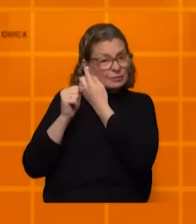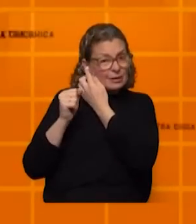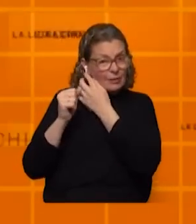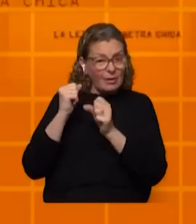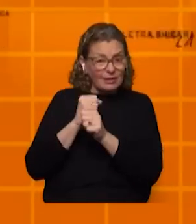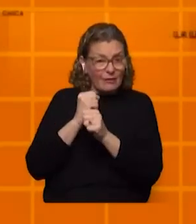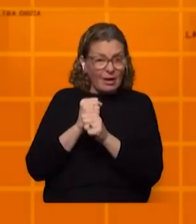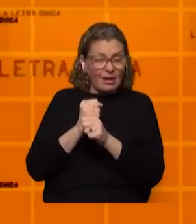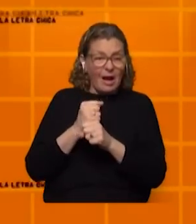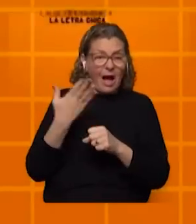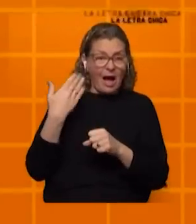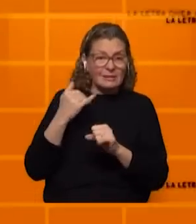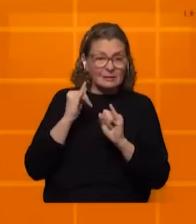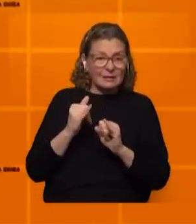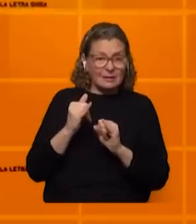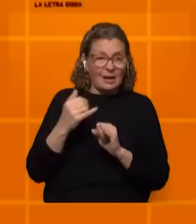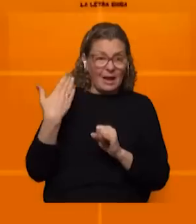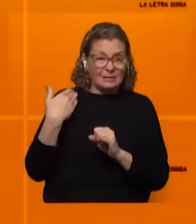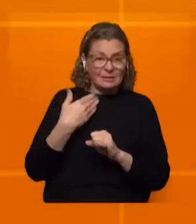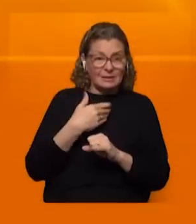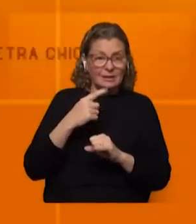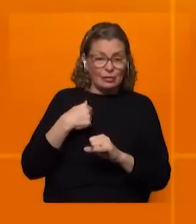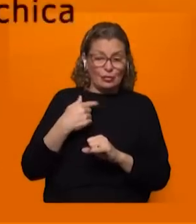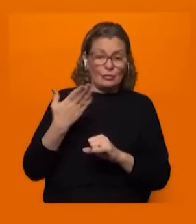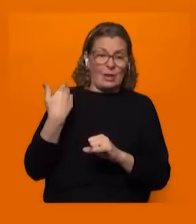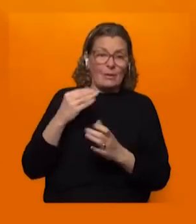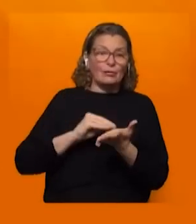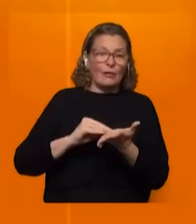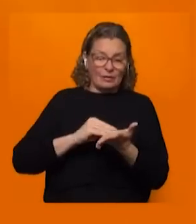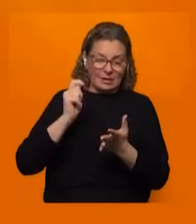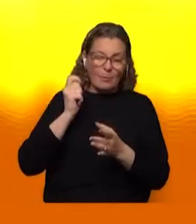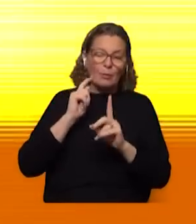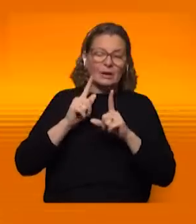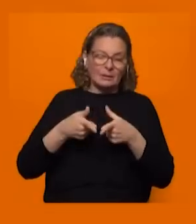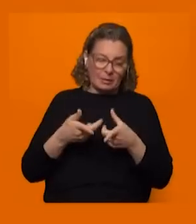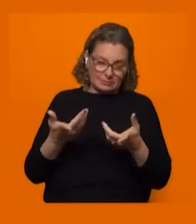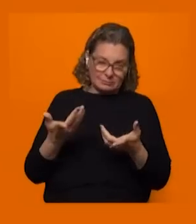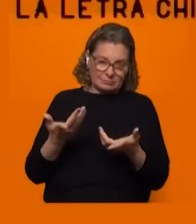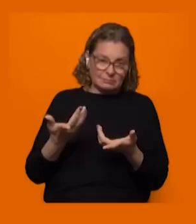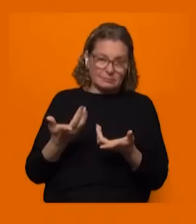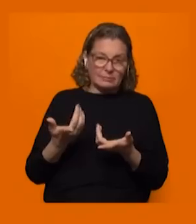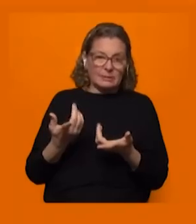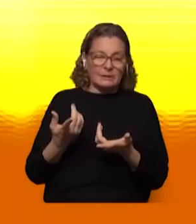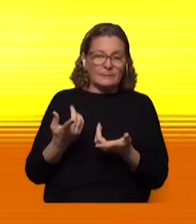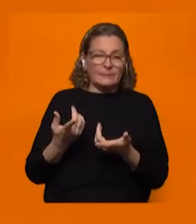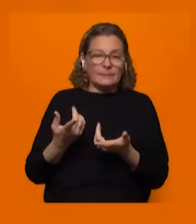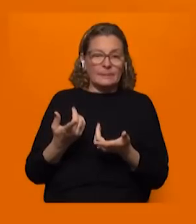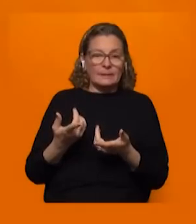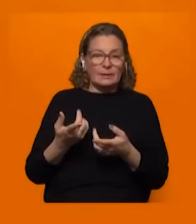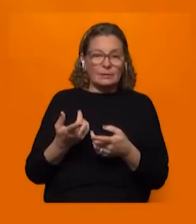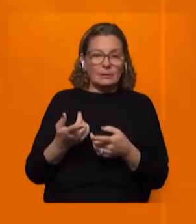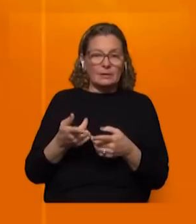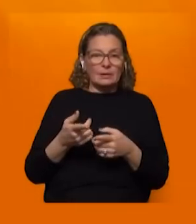ocurre cotidianamente. Ocurría antes de que Federico de Kremmer estuviera en FOSE también. Y en otras oficinas públicas. oficinas públicas también. De hecho, y suele